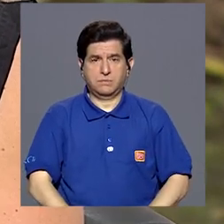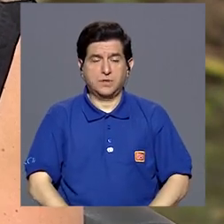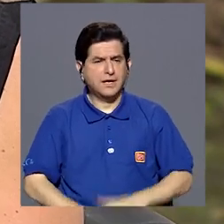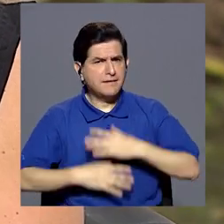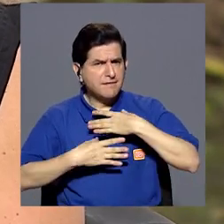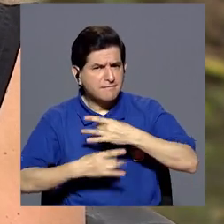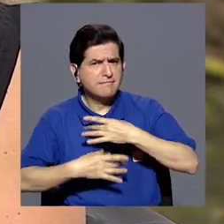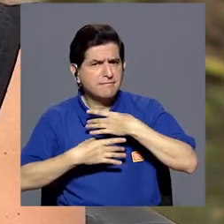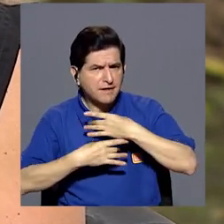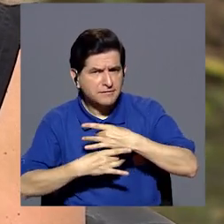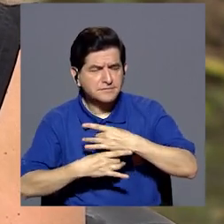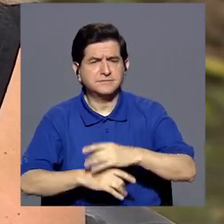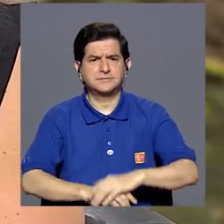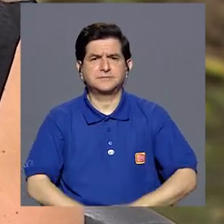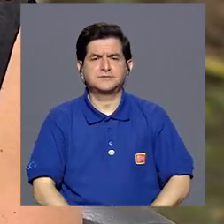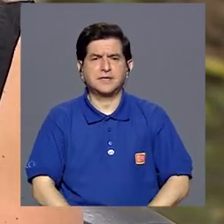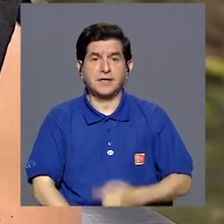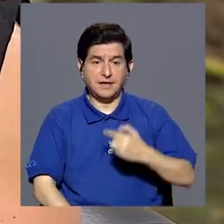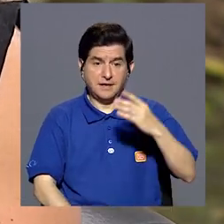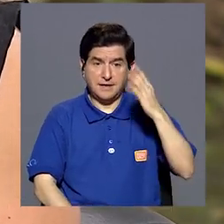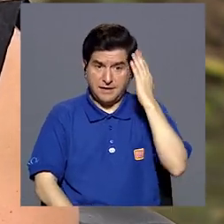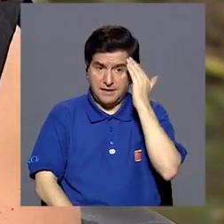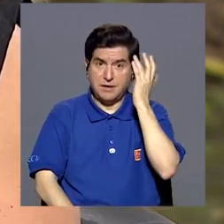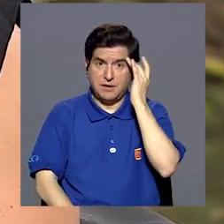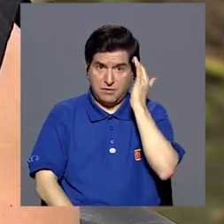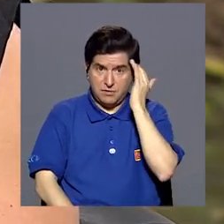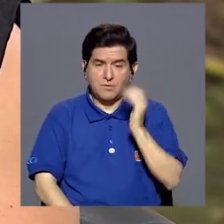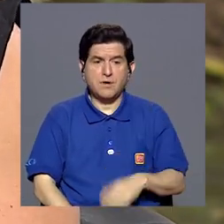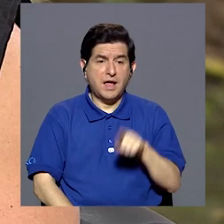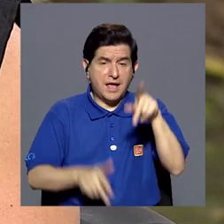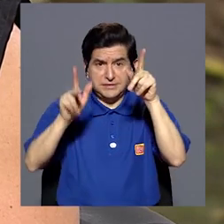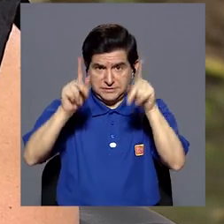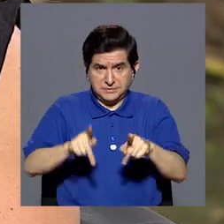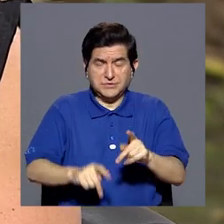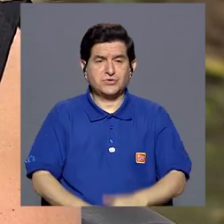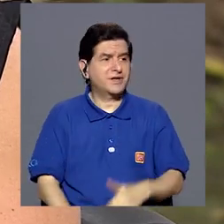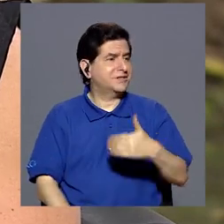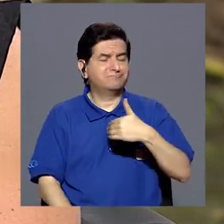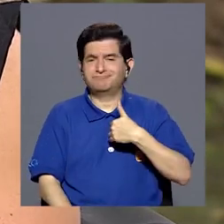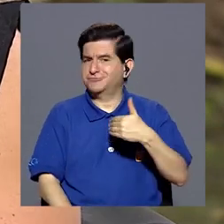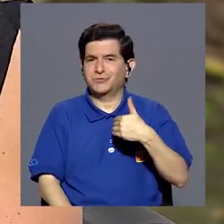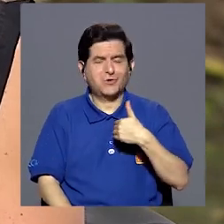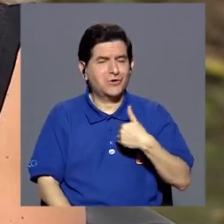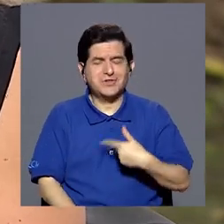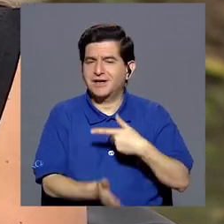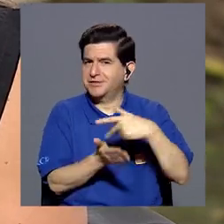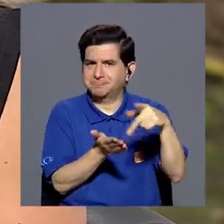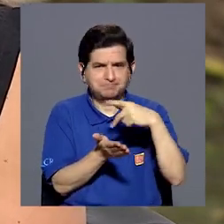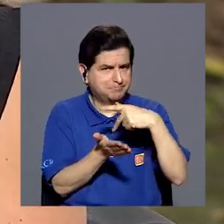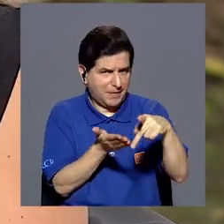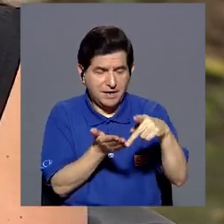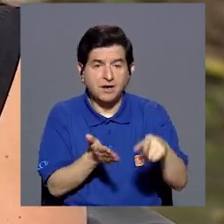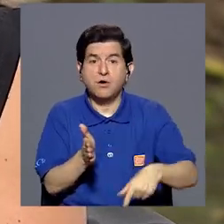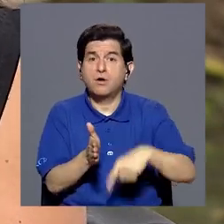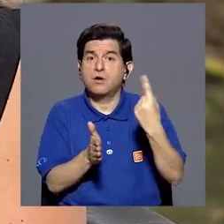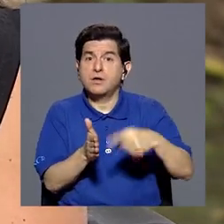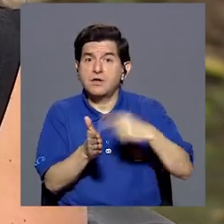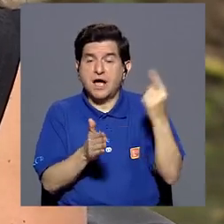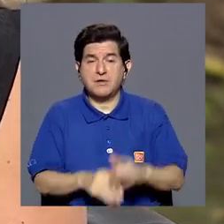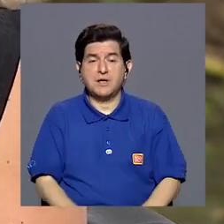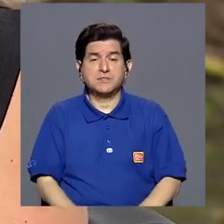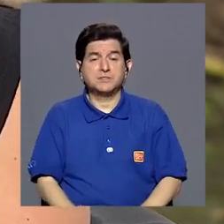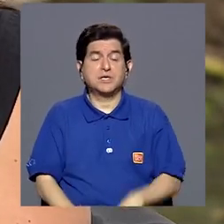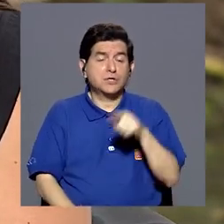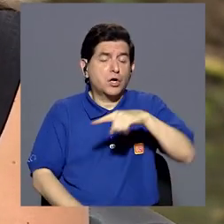Lo interesante es que, y lo preocupante también, es que estas personas no reciben una remuneración y a veces